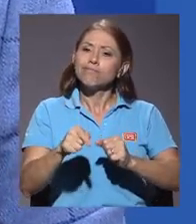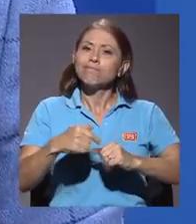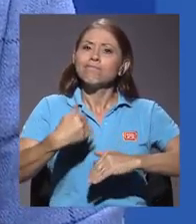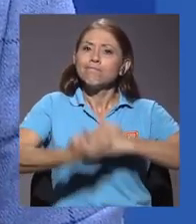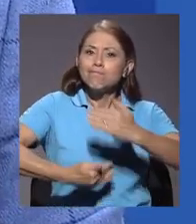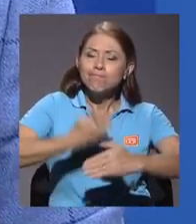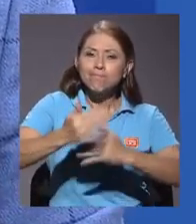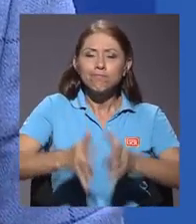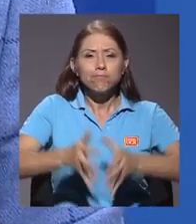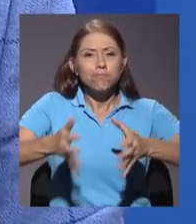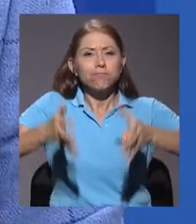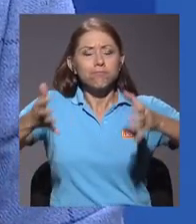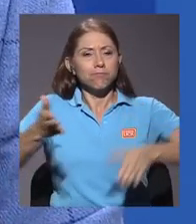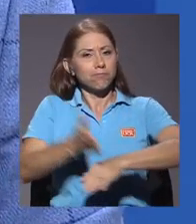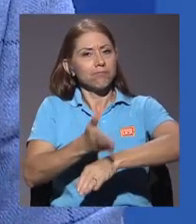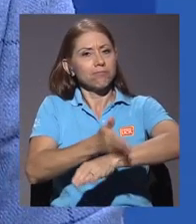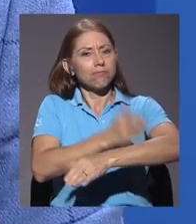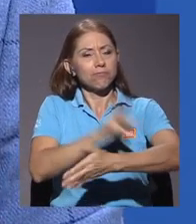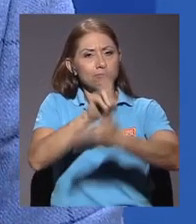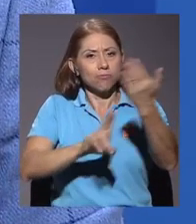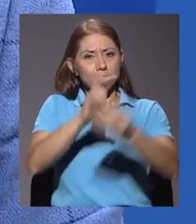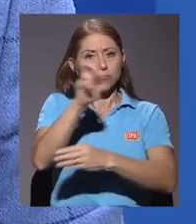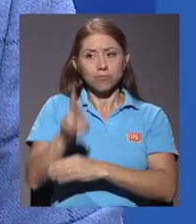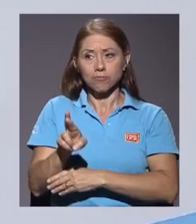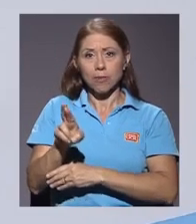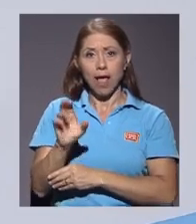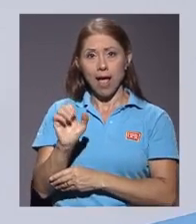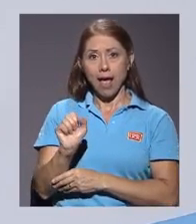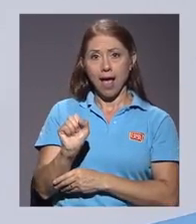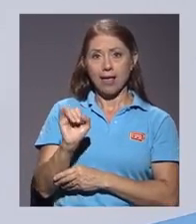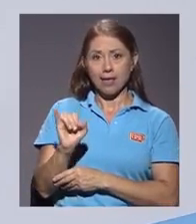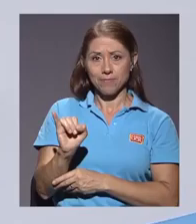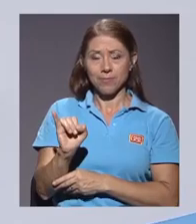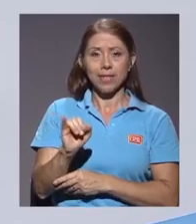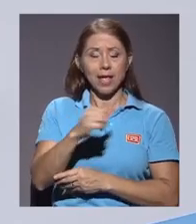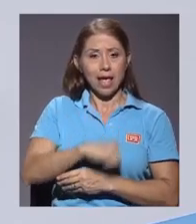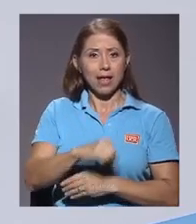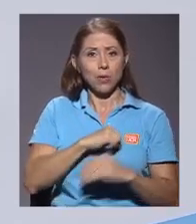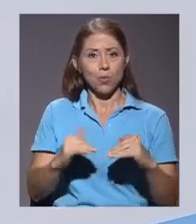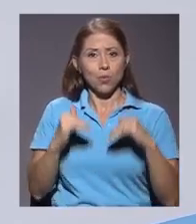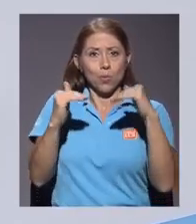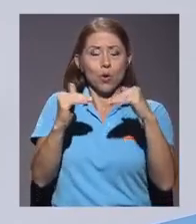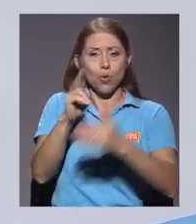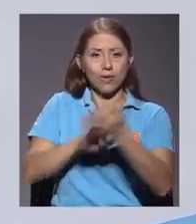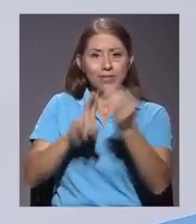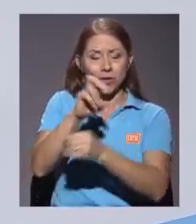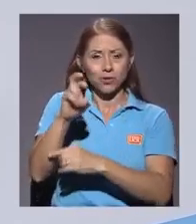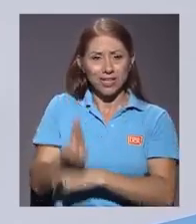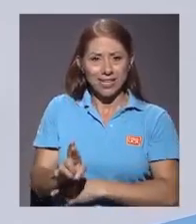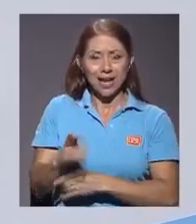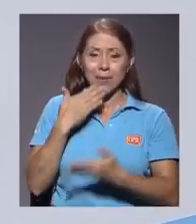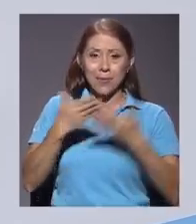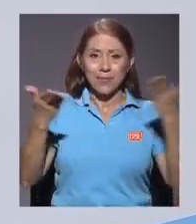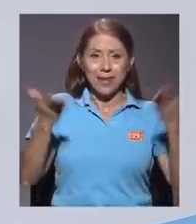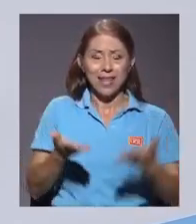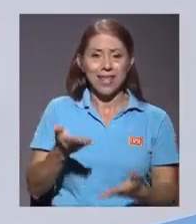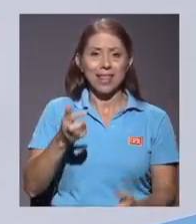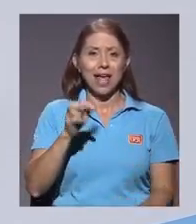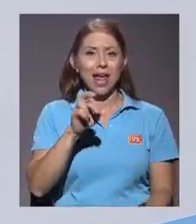crecimiento que se está dando en la Universidad de Costa Rica. Ella es la rectora en ejercicio en este momento de la Universidad de Costa Rica. Muy bienvenida, doña